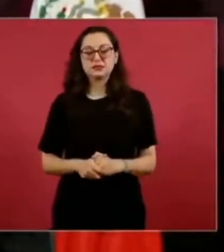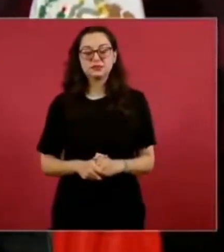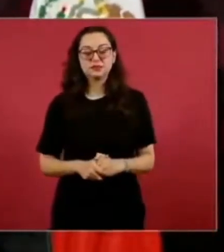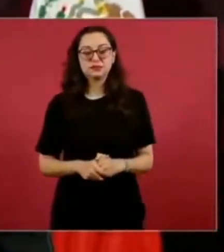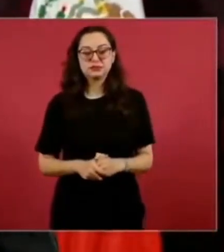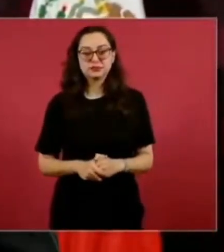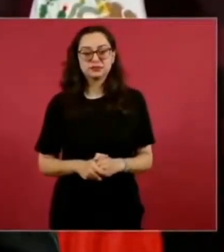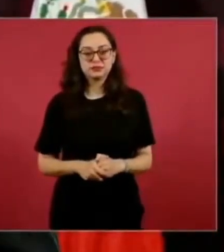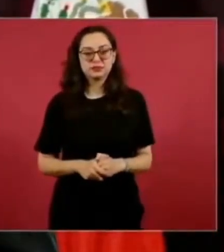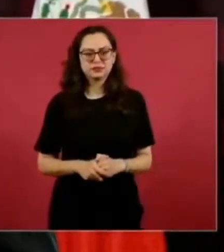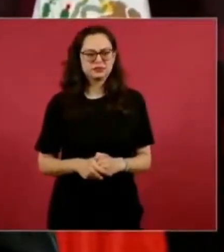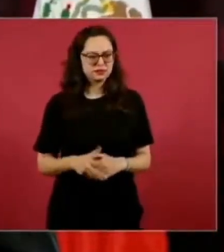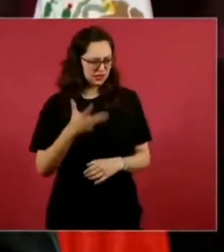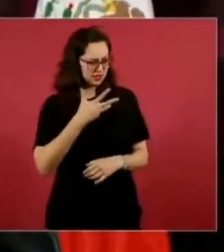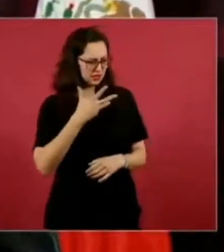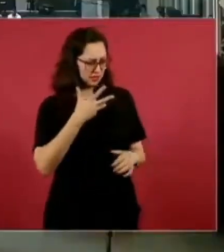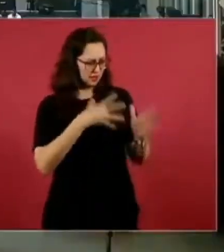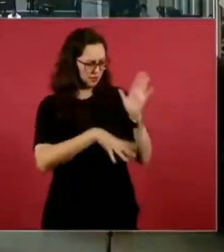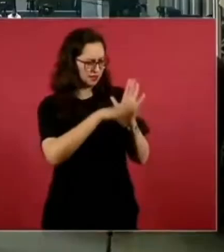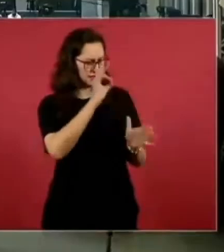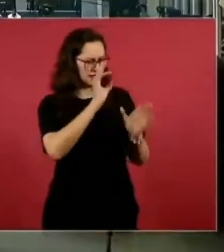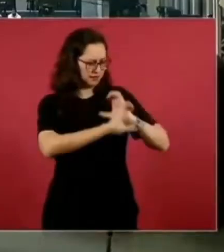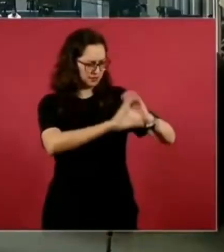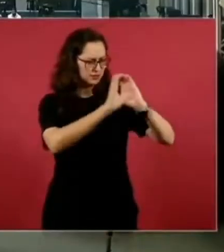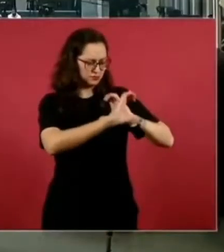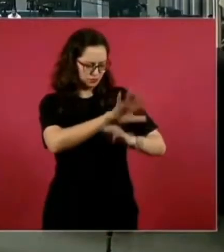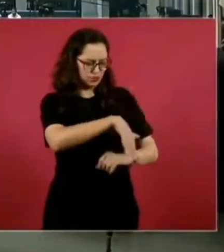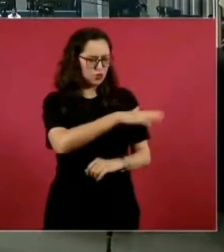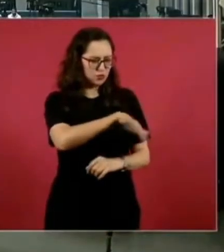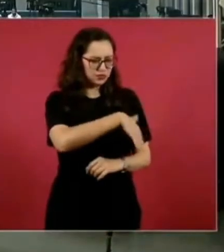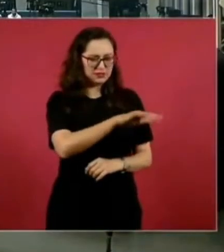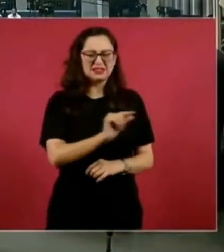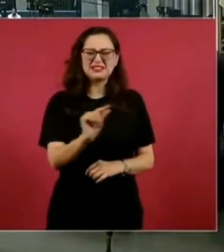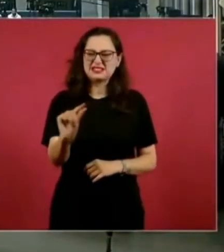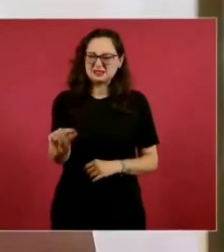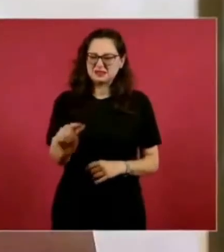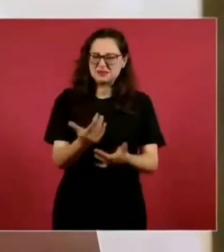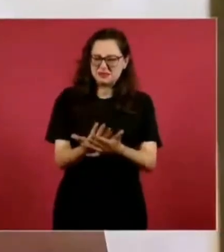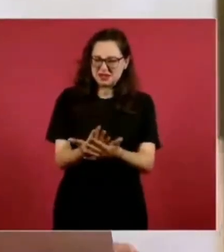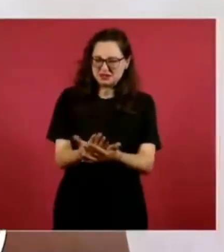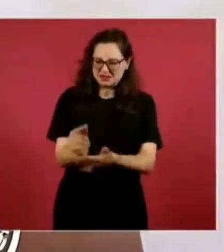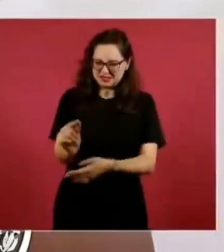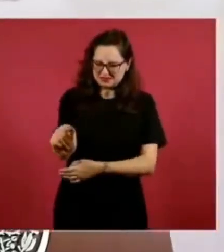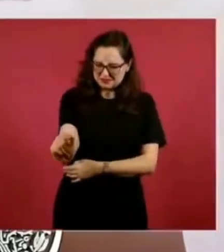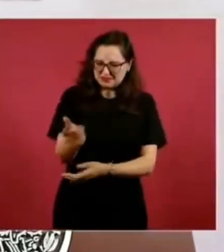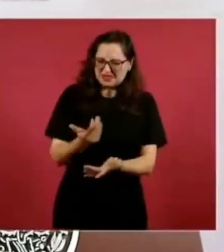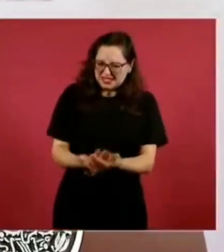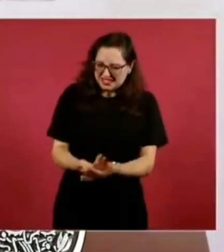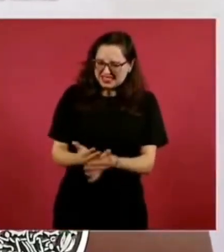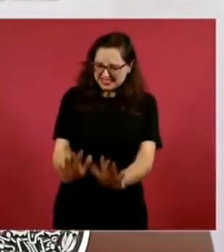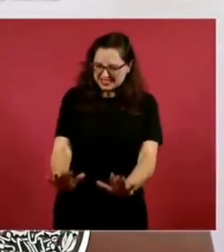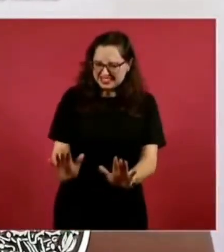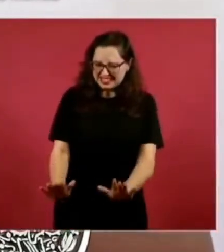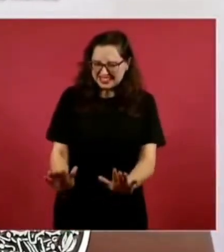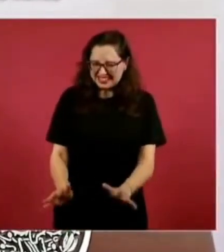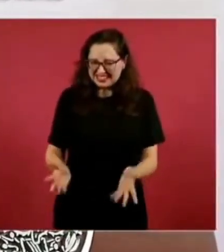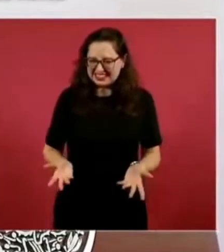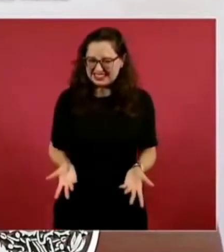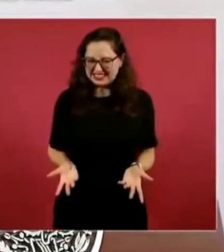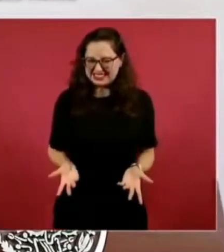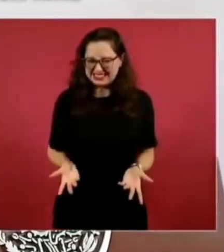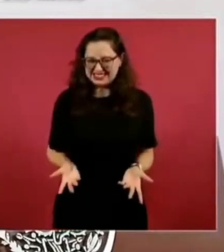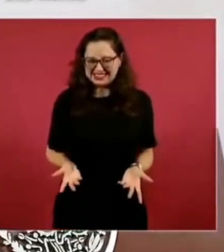A ver si lo escuchamos, ¿no? Presidente… Espérate, espérate. No, no, claro que no seas…